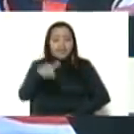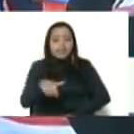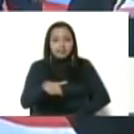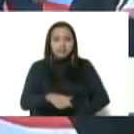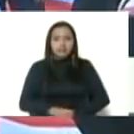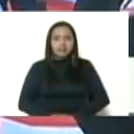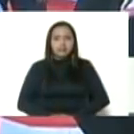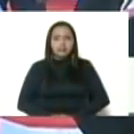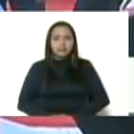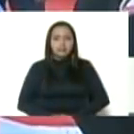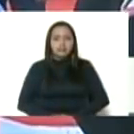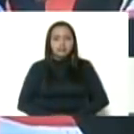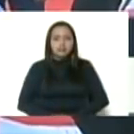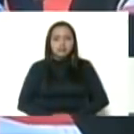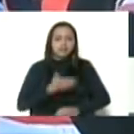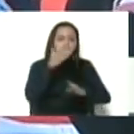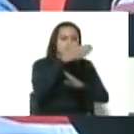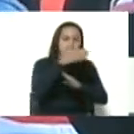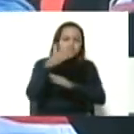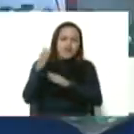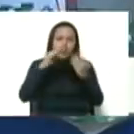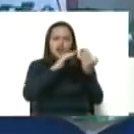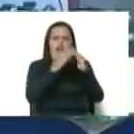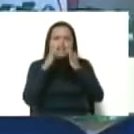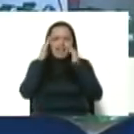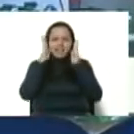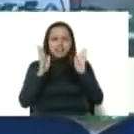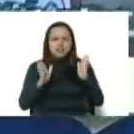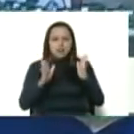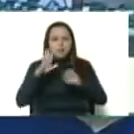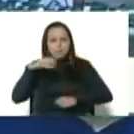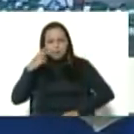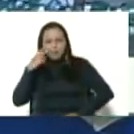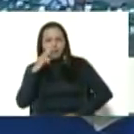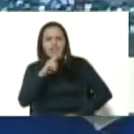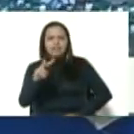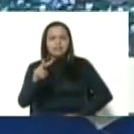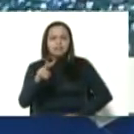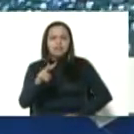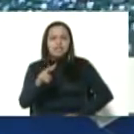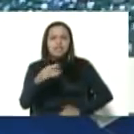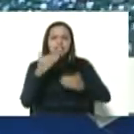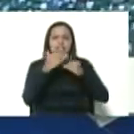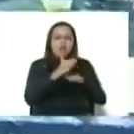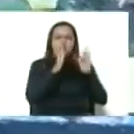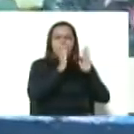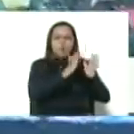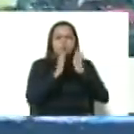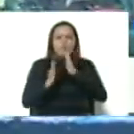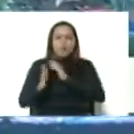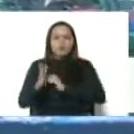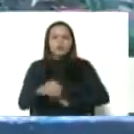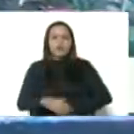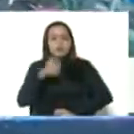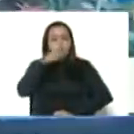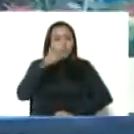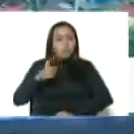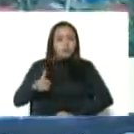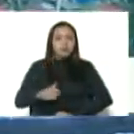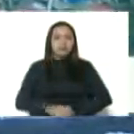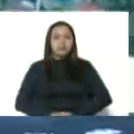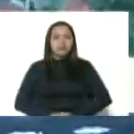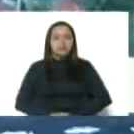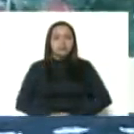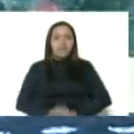salen a las comunidades a atender. Nosotros podemos ver el nivel de organización que tiene nuestro pueblo, el nivel de